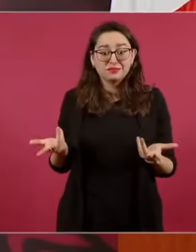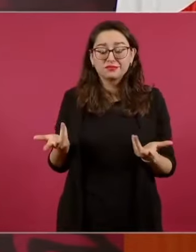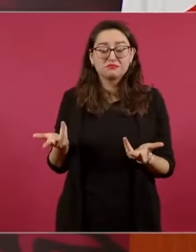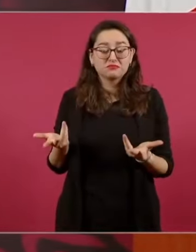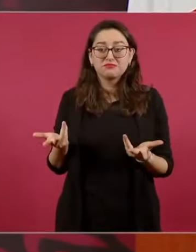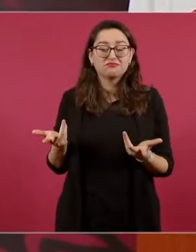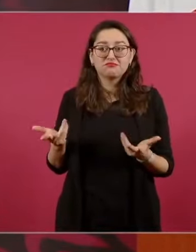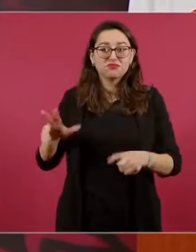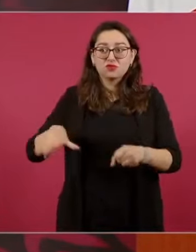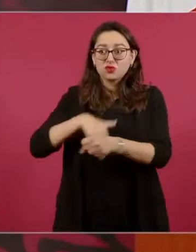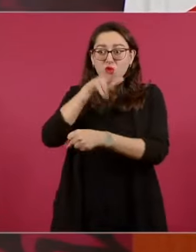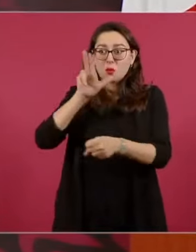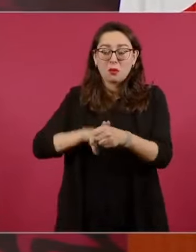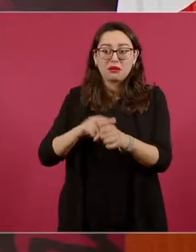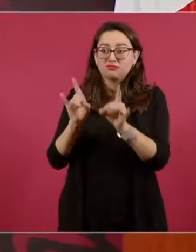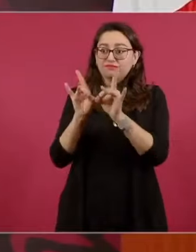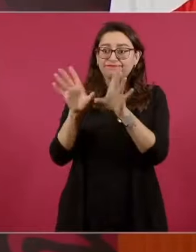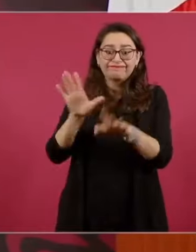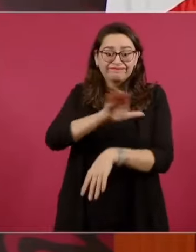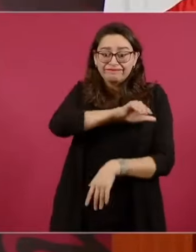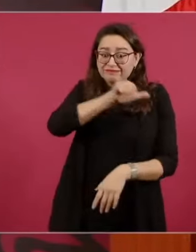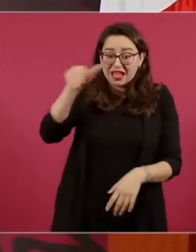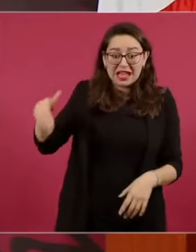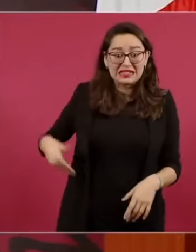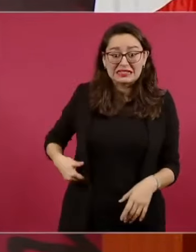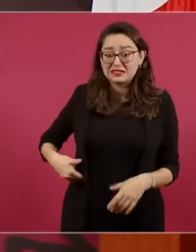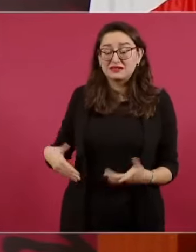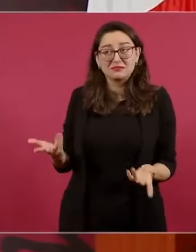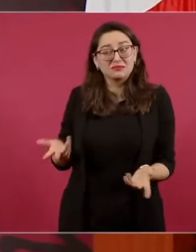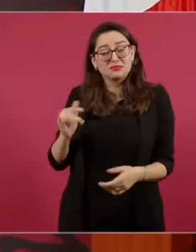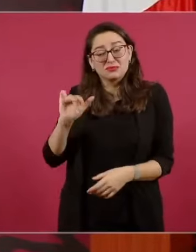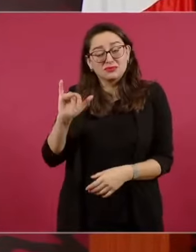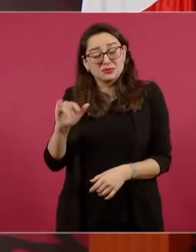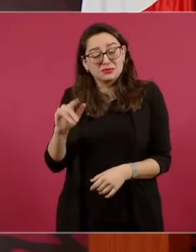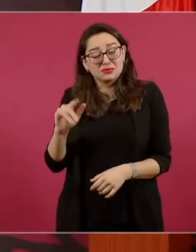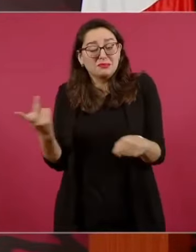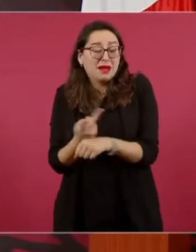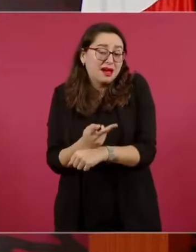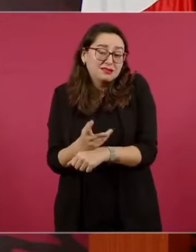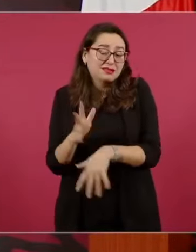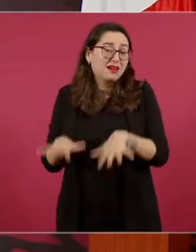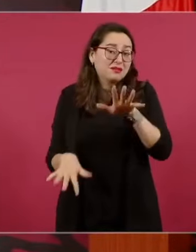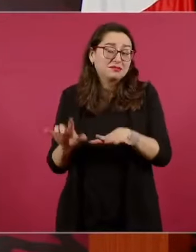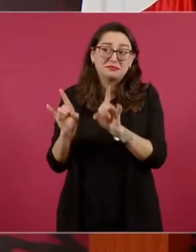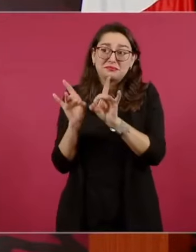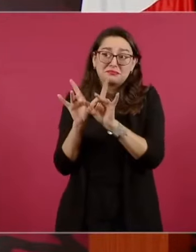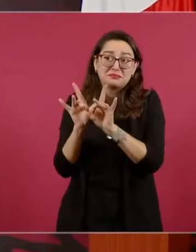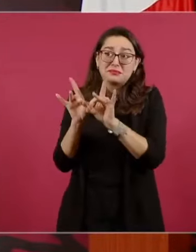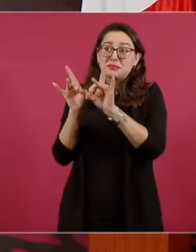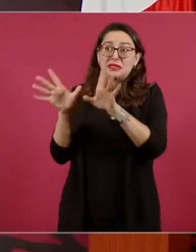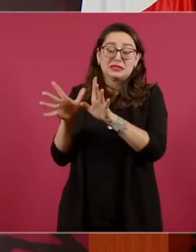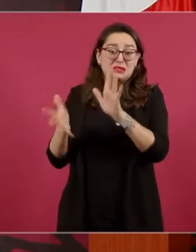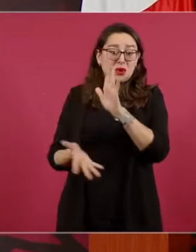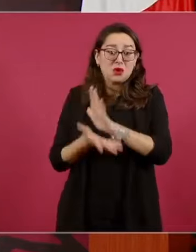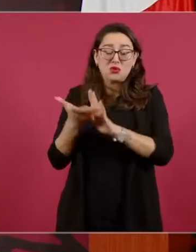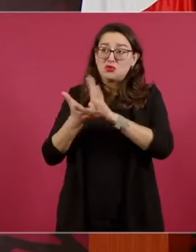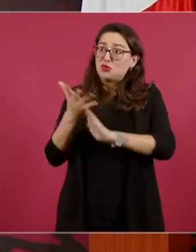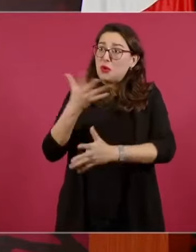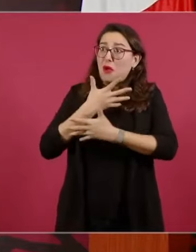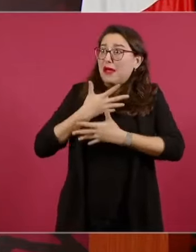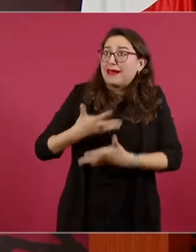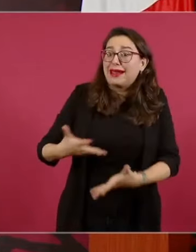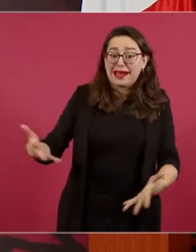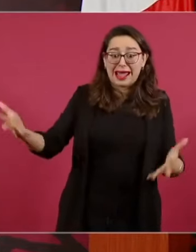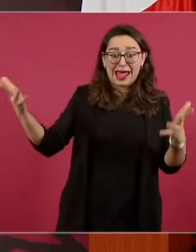muy grandes. Cuando construimos el segundo piso me tocó a mí y en esa